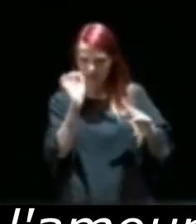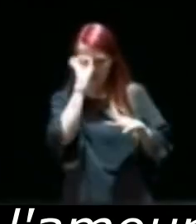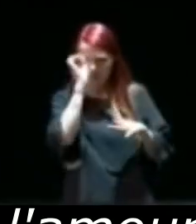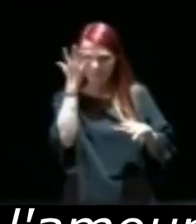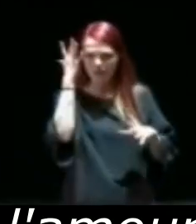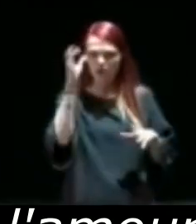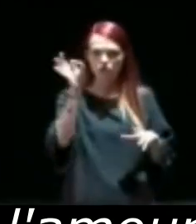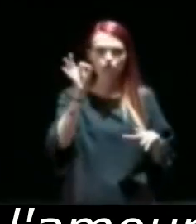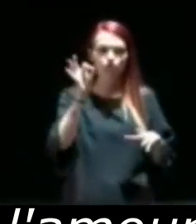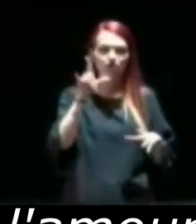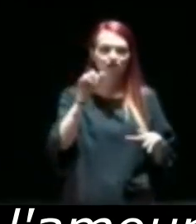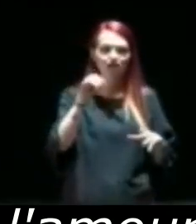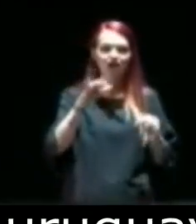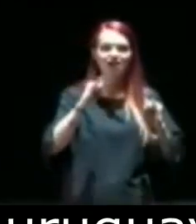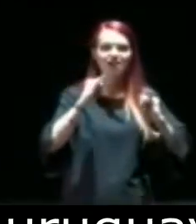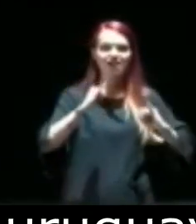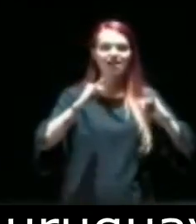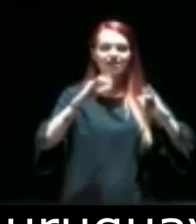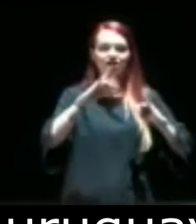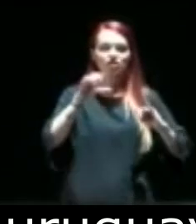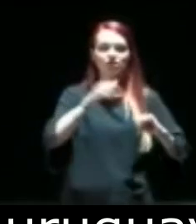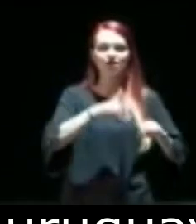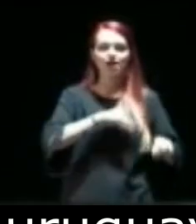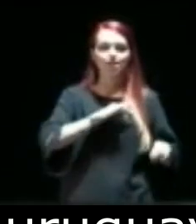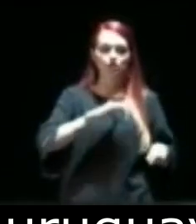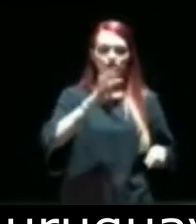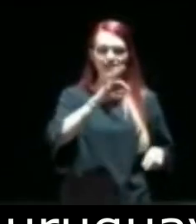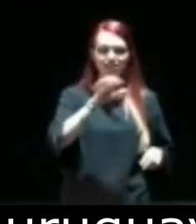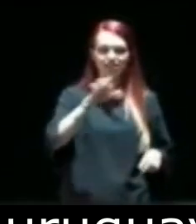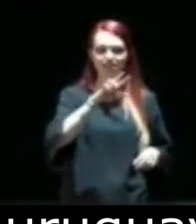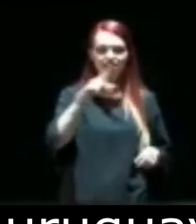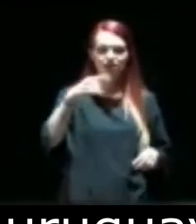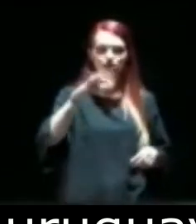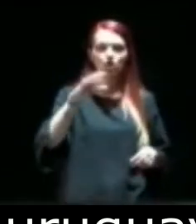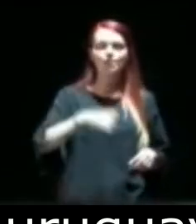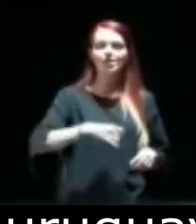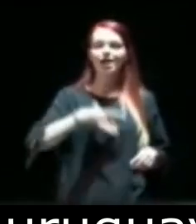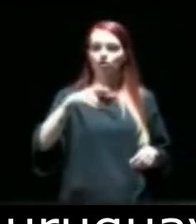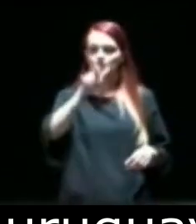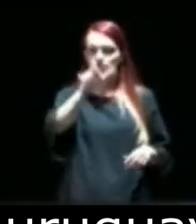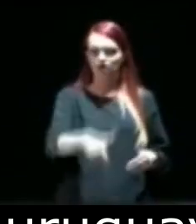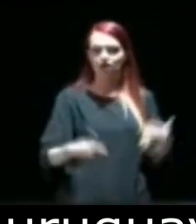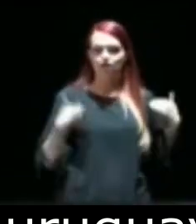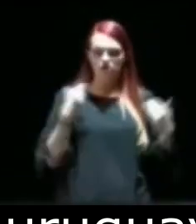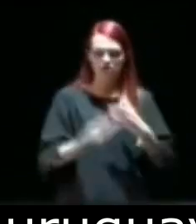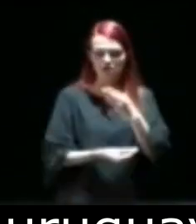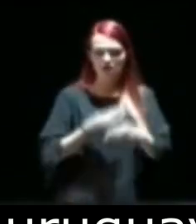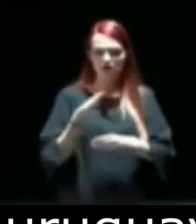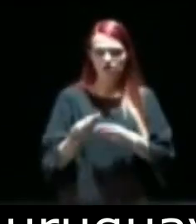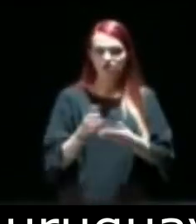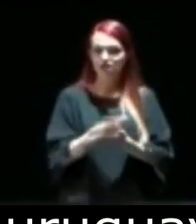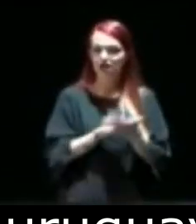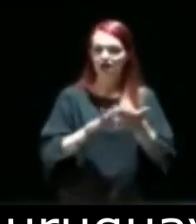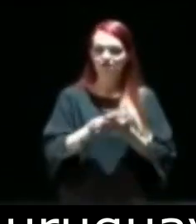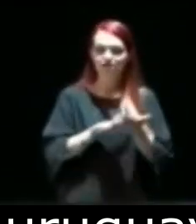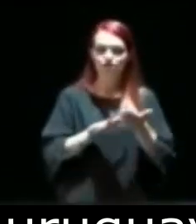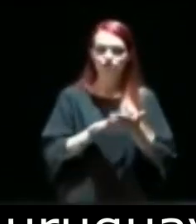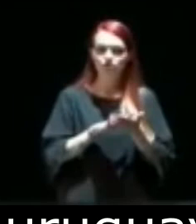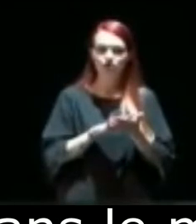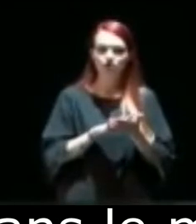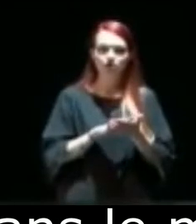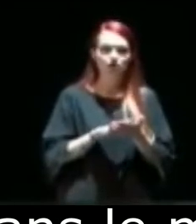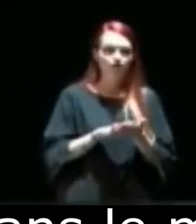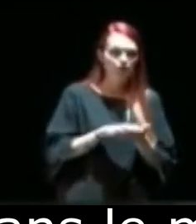subtítulo, o la celebración del amor, con Sergio Blanco. sea, quiero decir, estamos hablando del dramaturgo franco